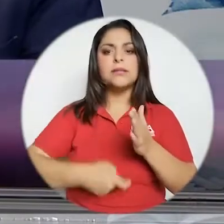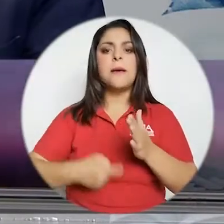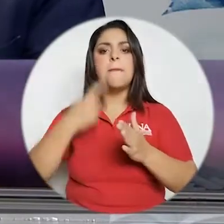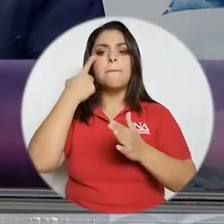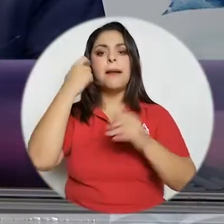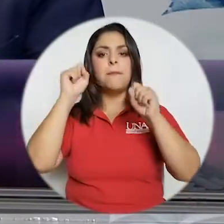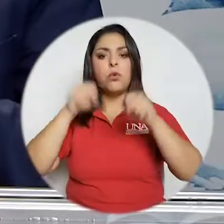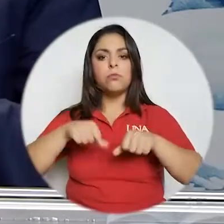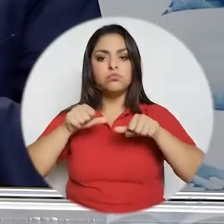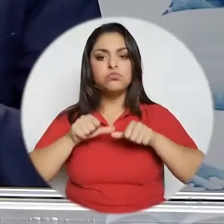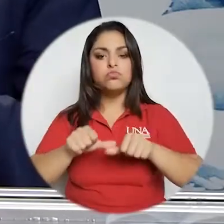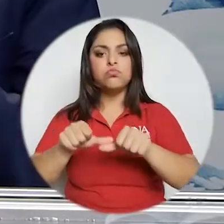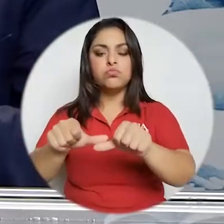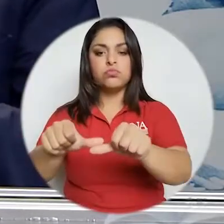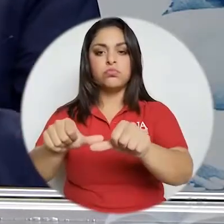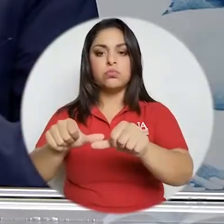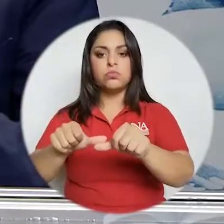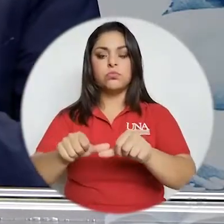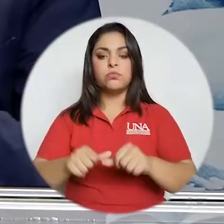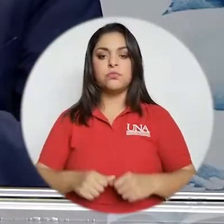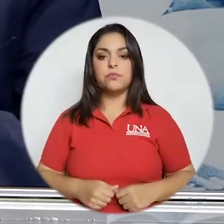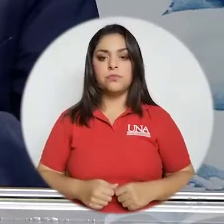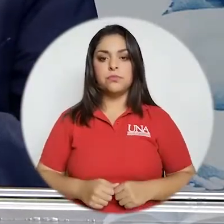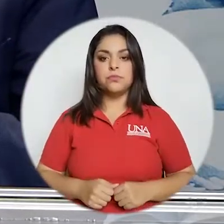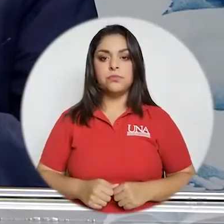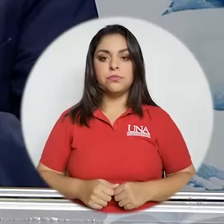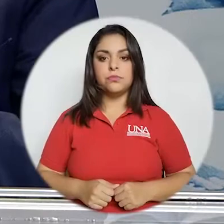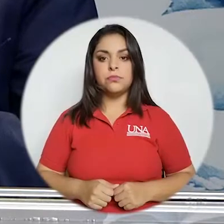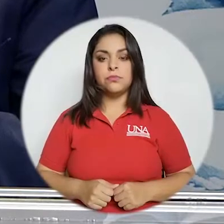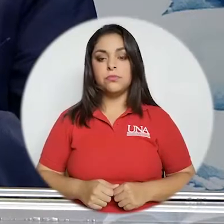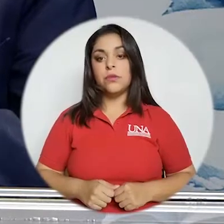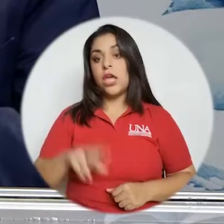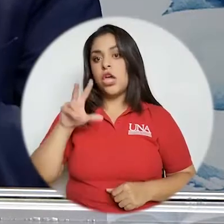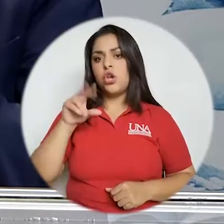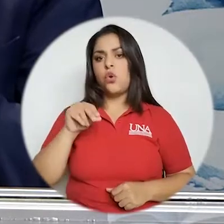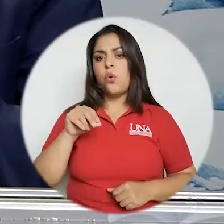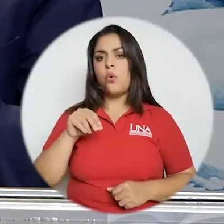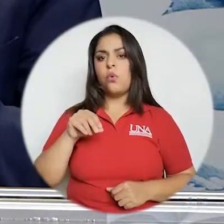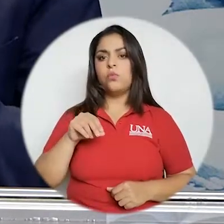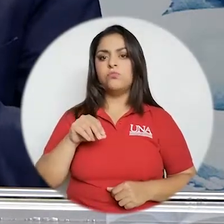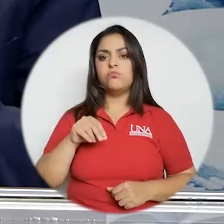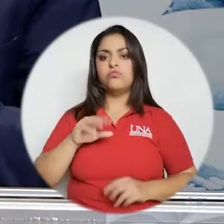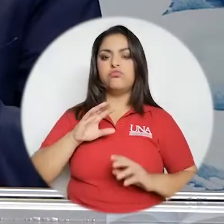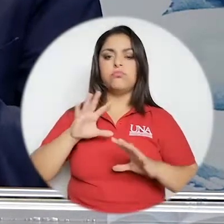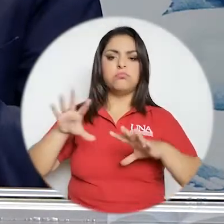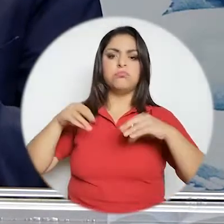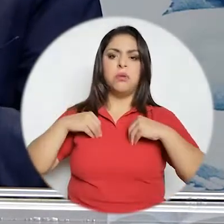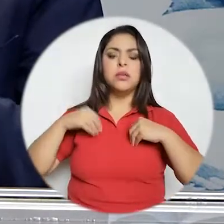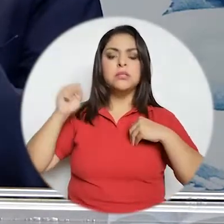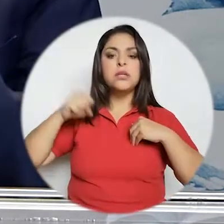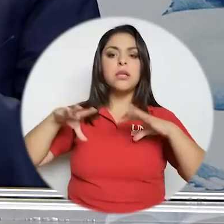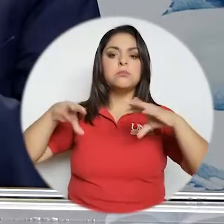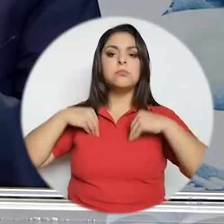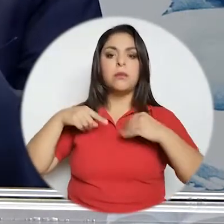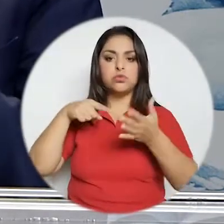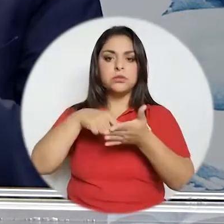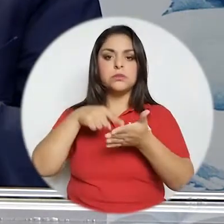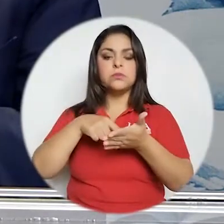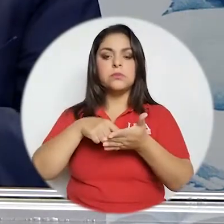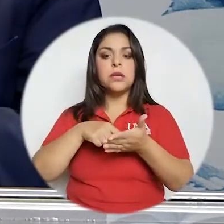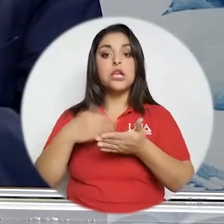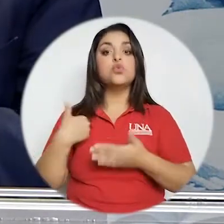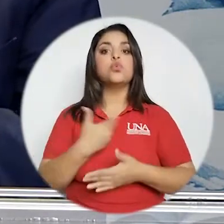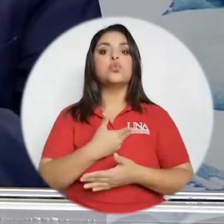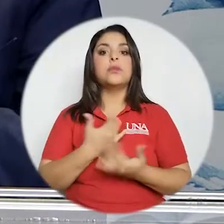esquemas de remuneraciones para ser sostenibles en el tiempo no hemos negado en ningún momento esa posición y por el contrario